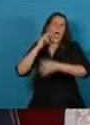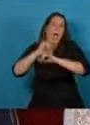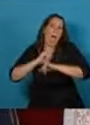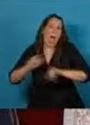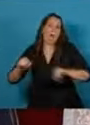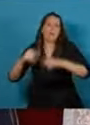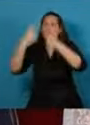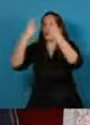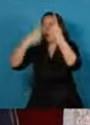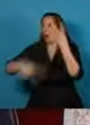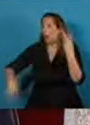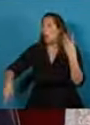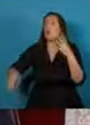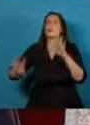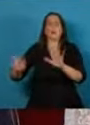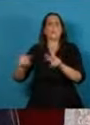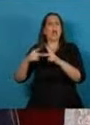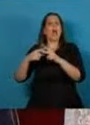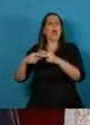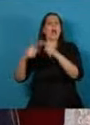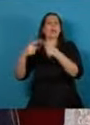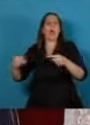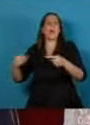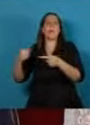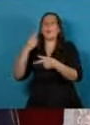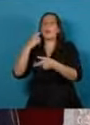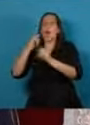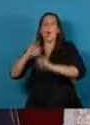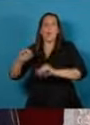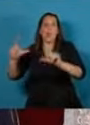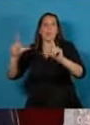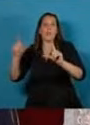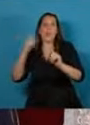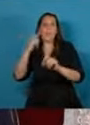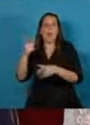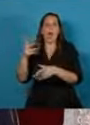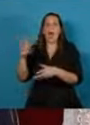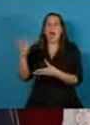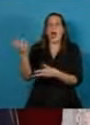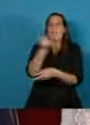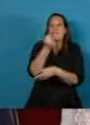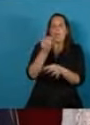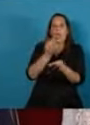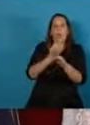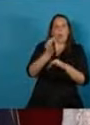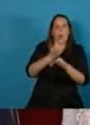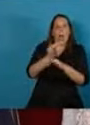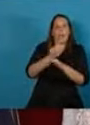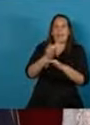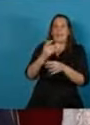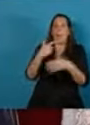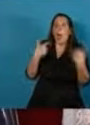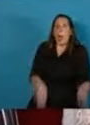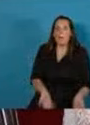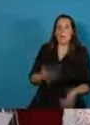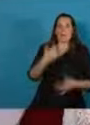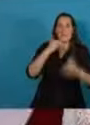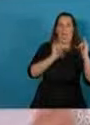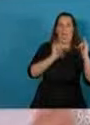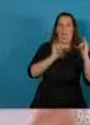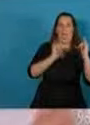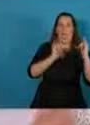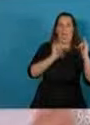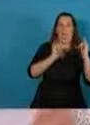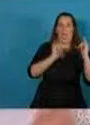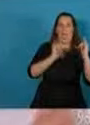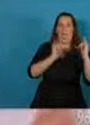que serán herramientas pedagógicas que nos ayuden a mejorar el rendimiento educativo de nuestros jóvenes